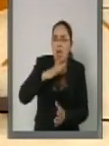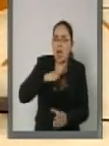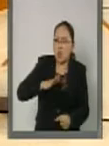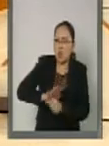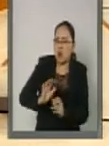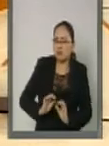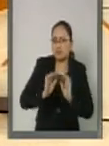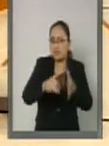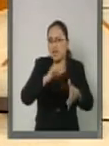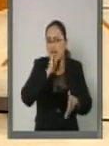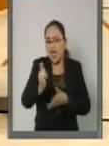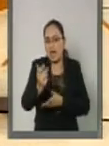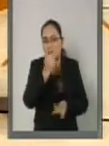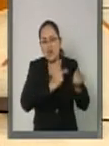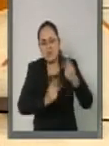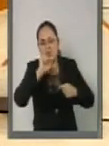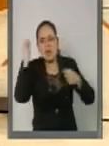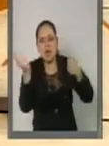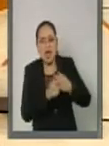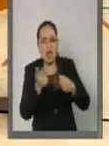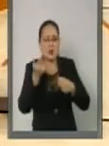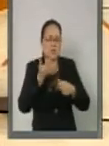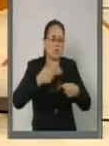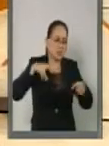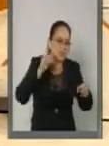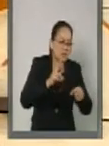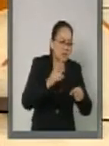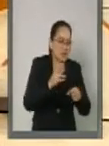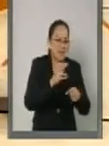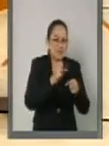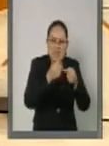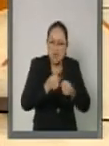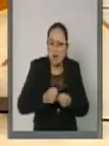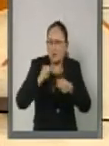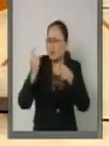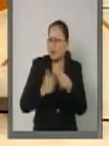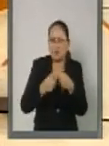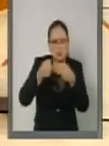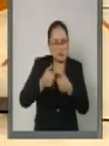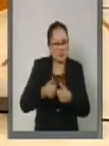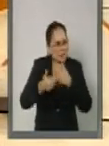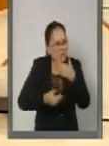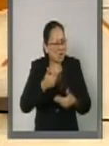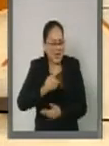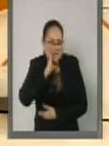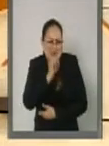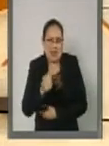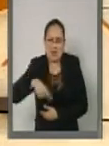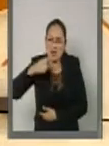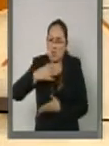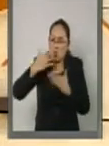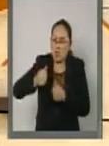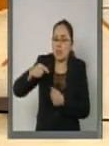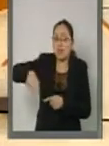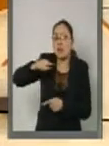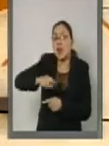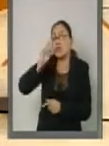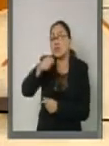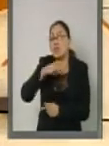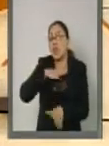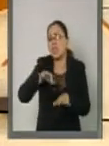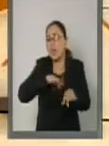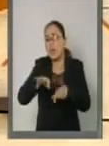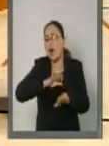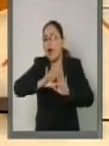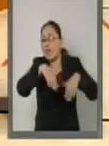sin las prestaciones de ley, la estabilidad y la permanencia. Aseguradas, la informalidad es un